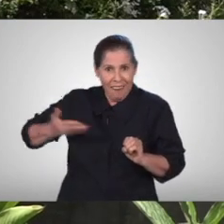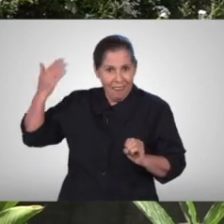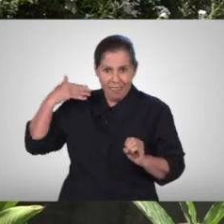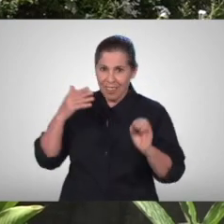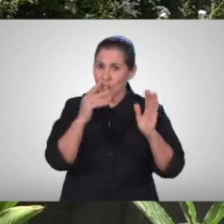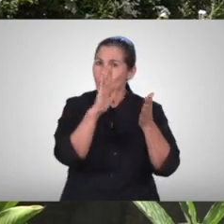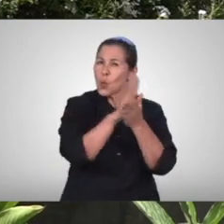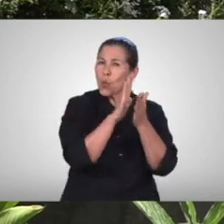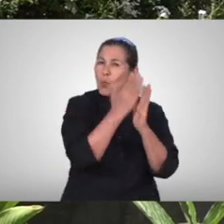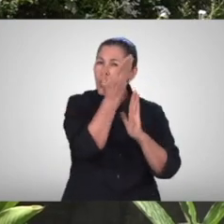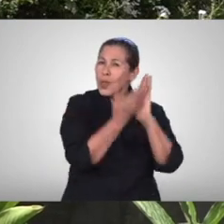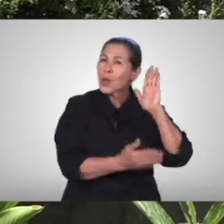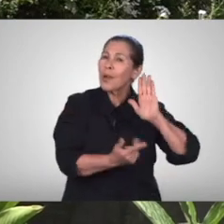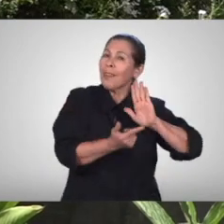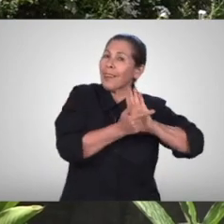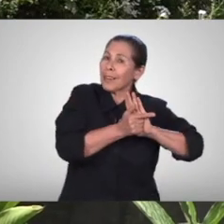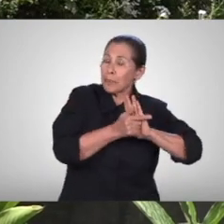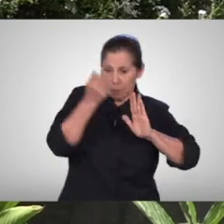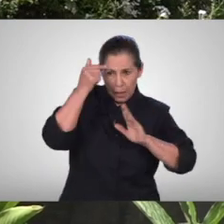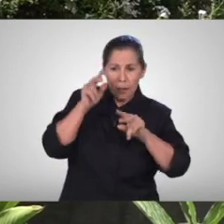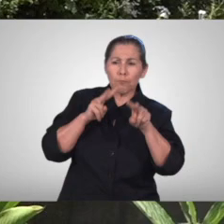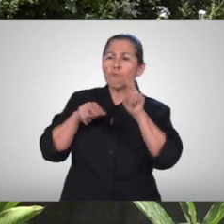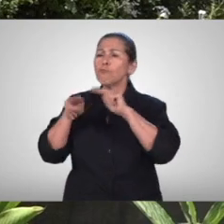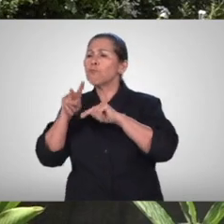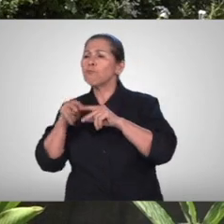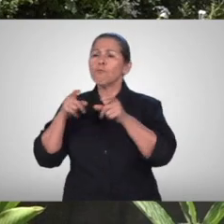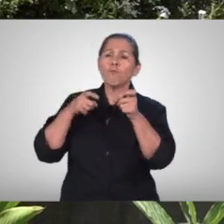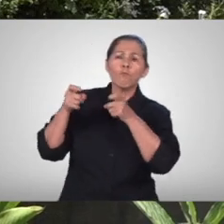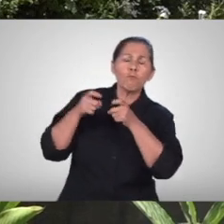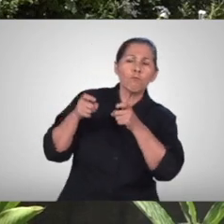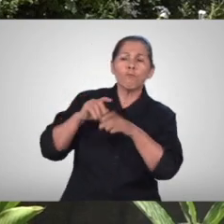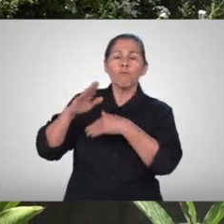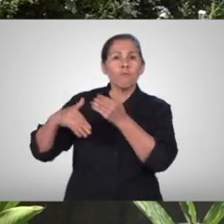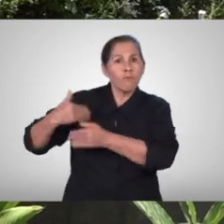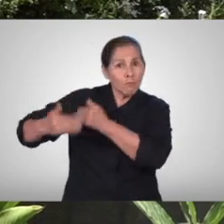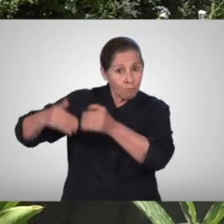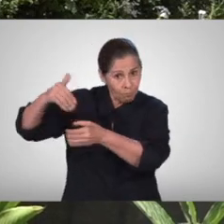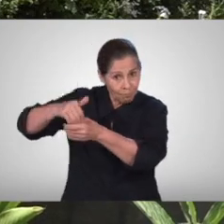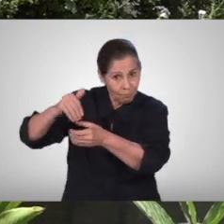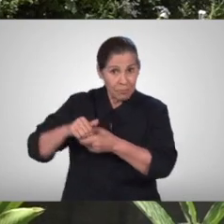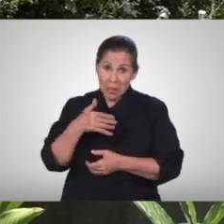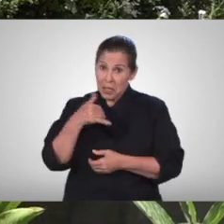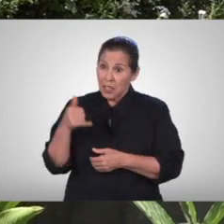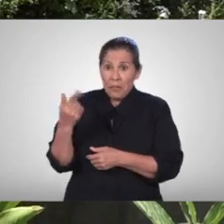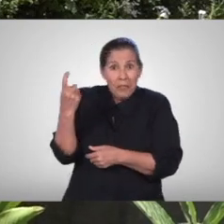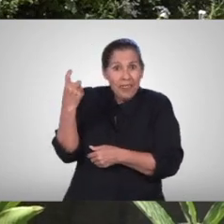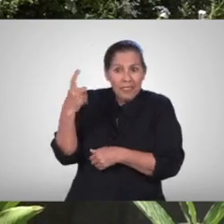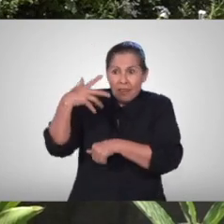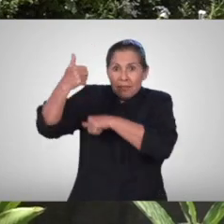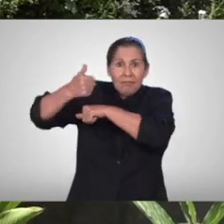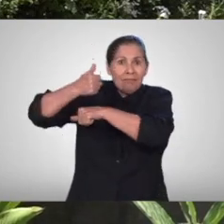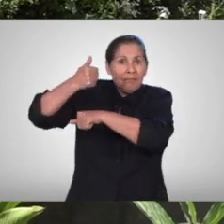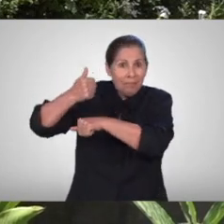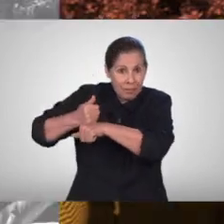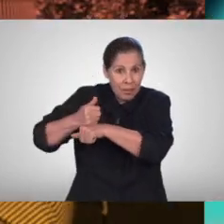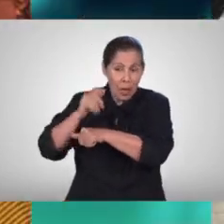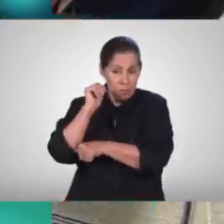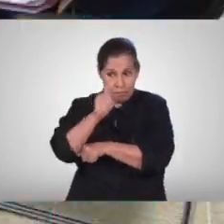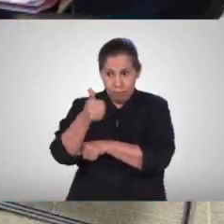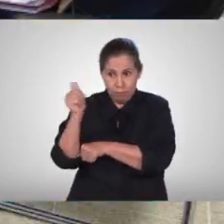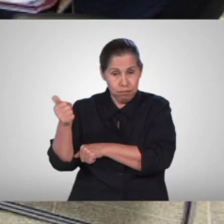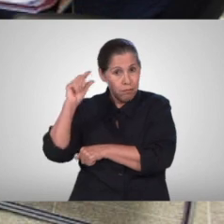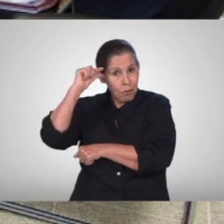marco legal que orientara y regular el funcionamiento de las mismas y por ende la conformación del autogobierno estudiantil